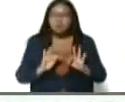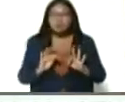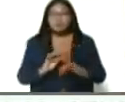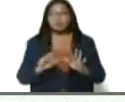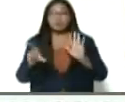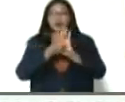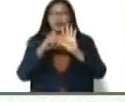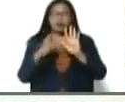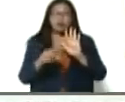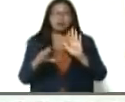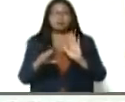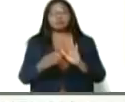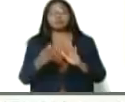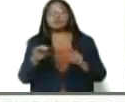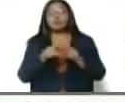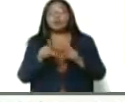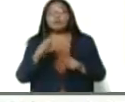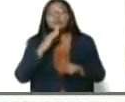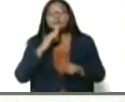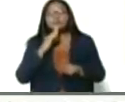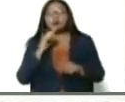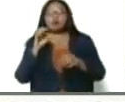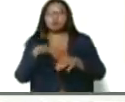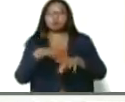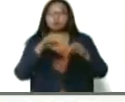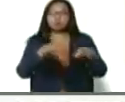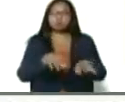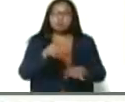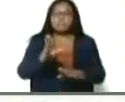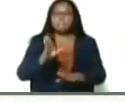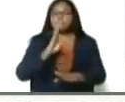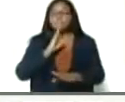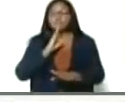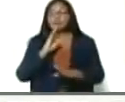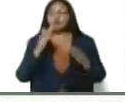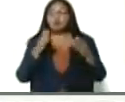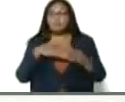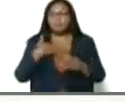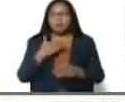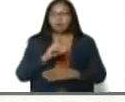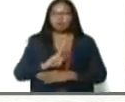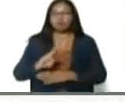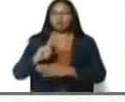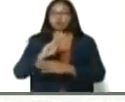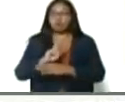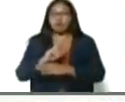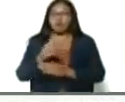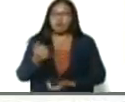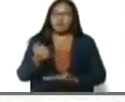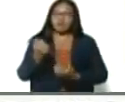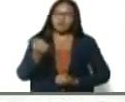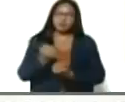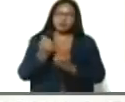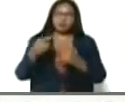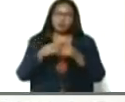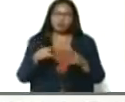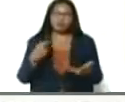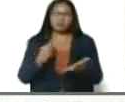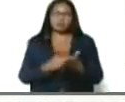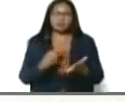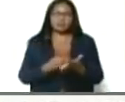del Banco Agrícola, para que este banco sea instrumento de financiamiento,